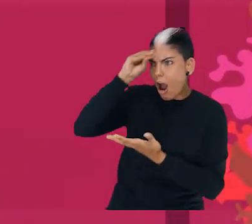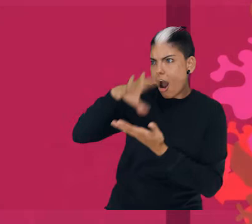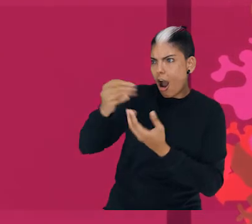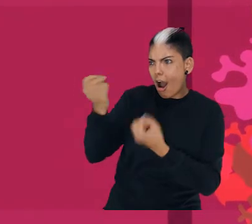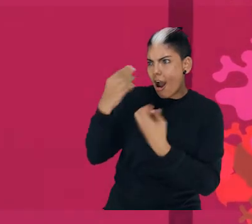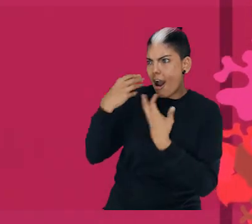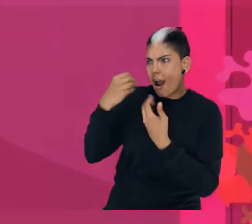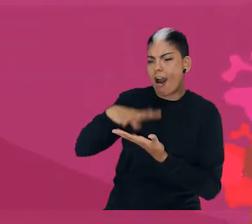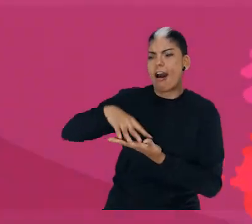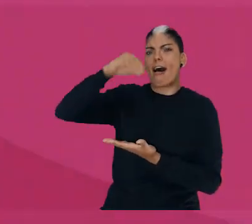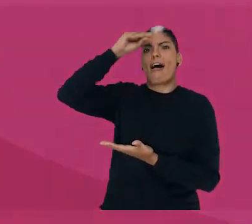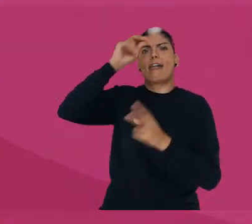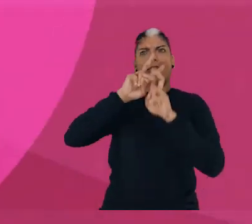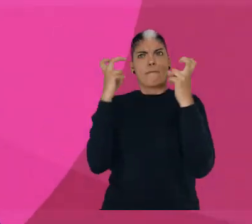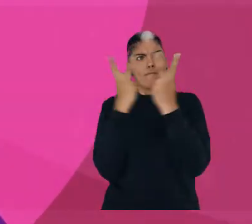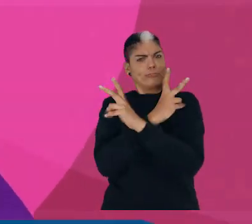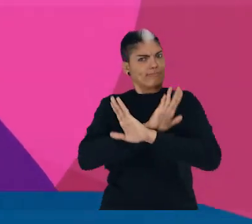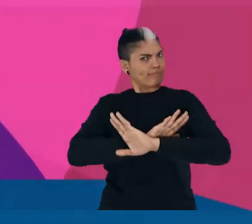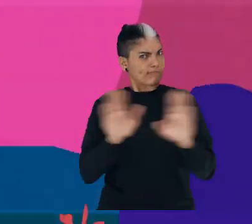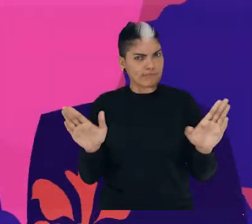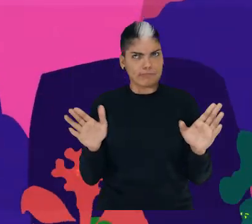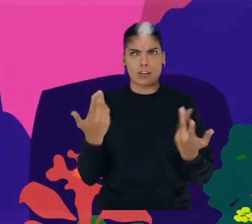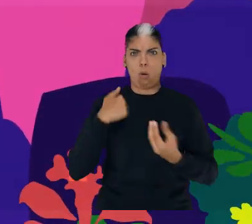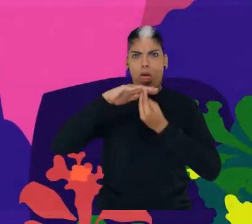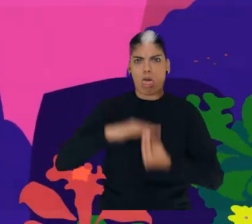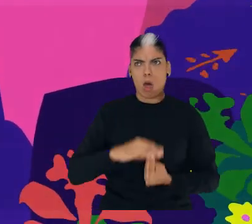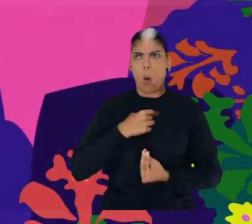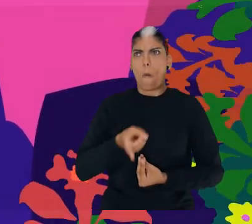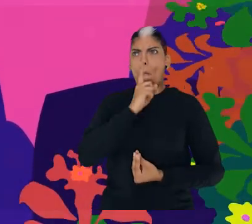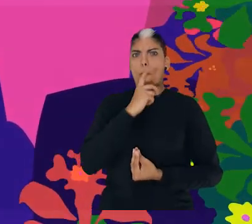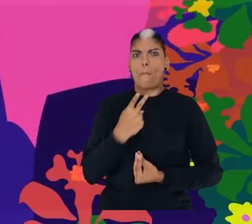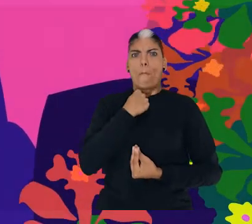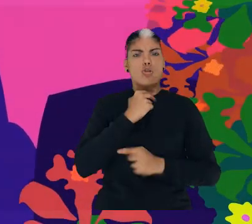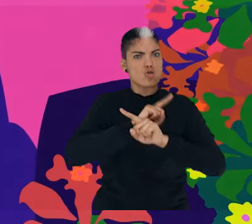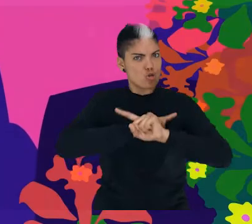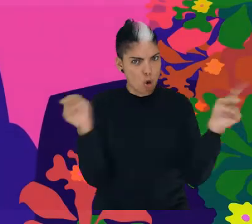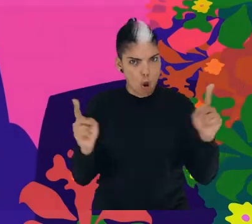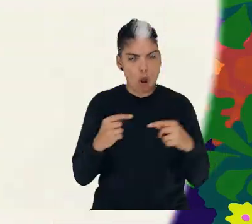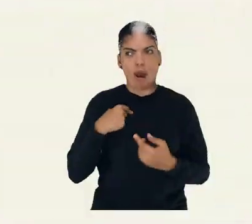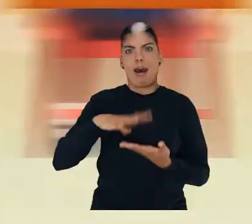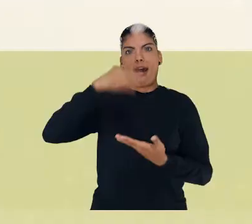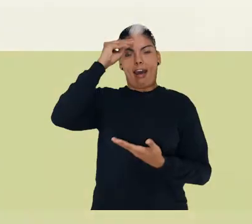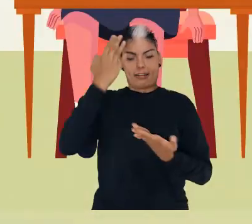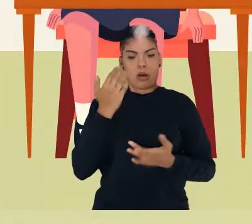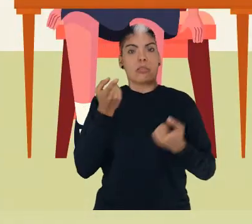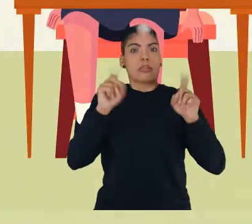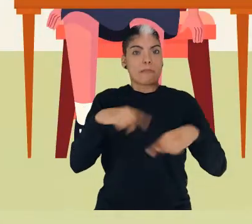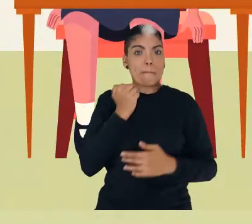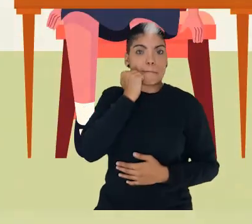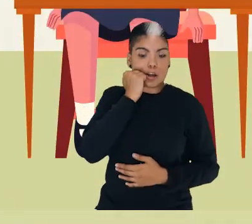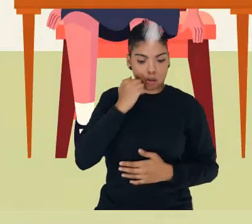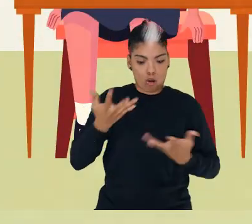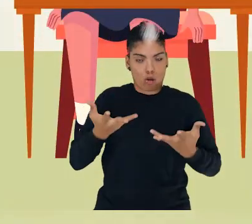tienen derecho a vivir una vida libre de violencias, sin sufrir discriminación o coerción, a la higiene menstrual y